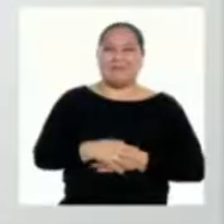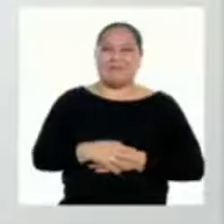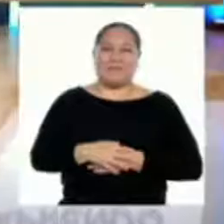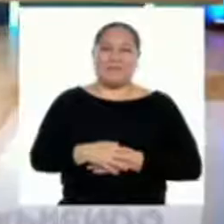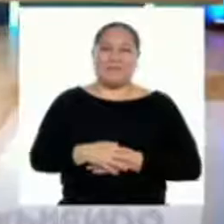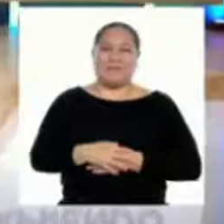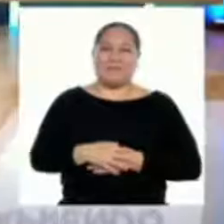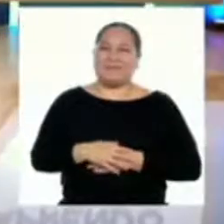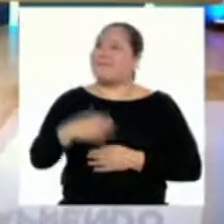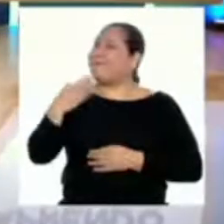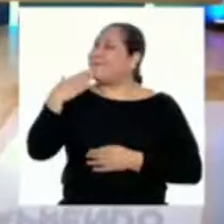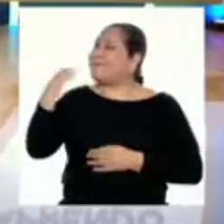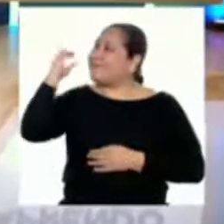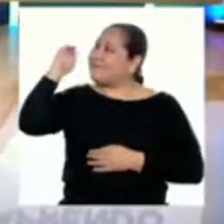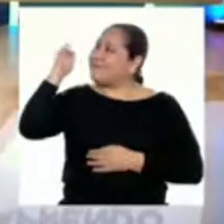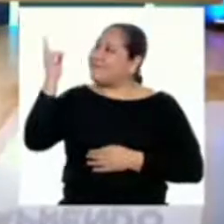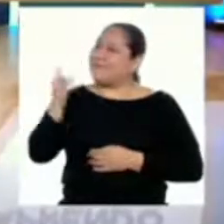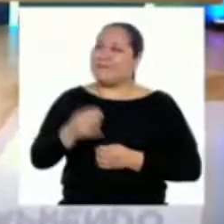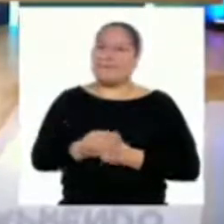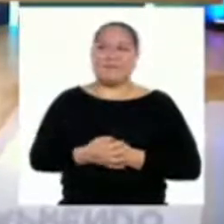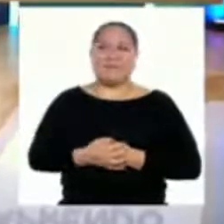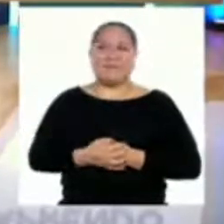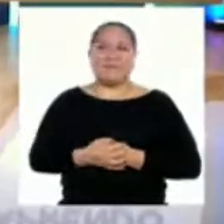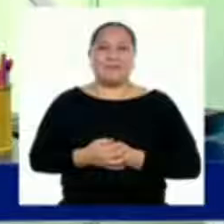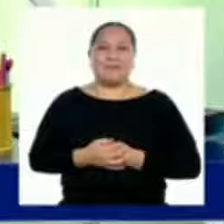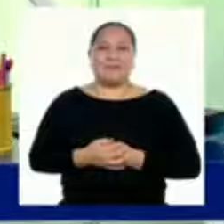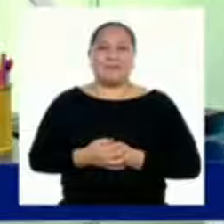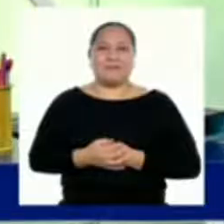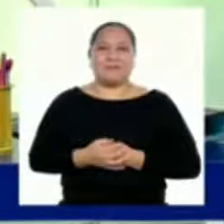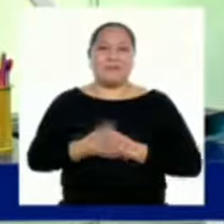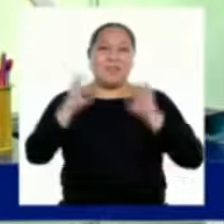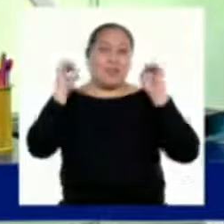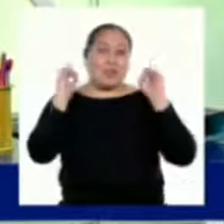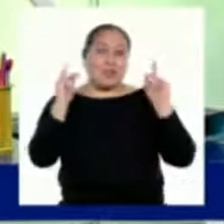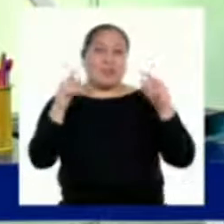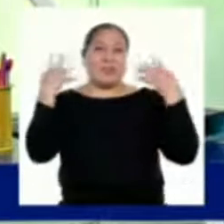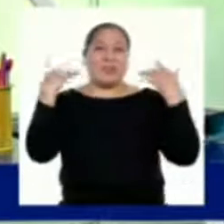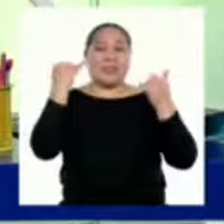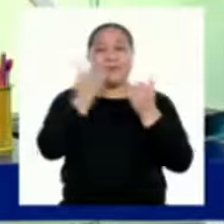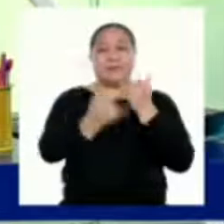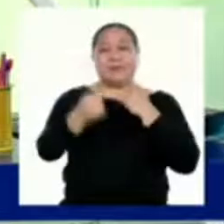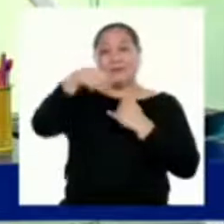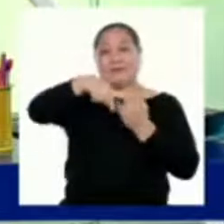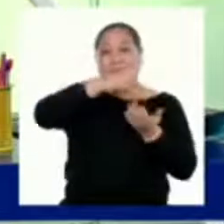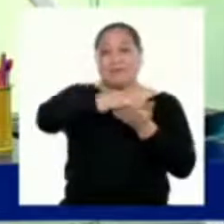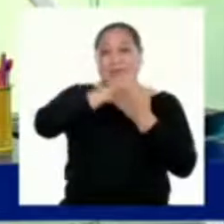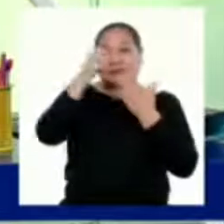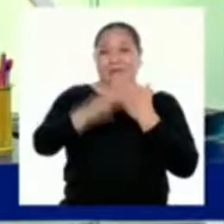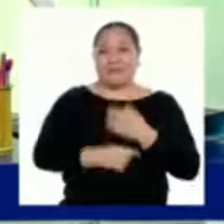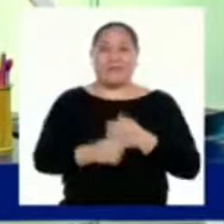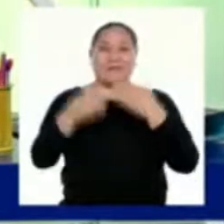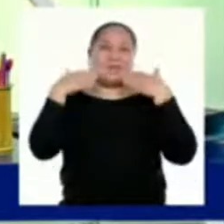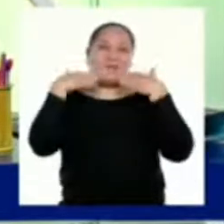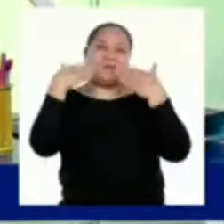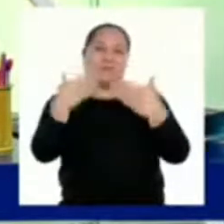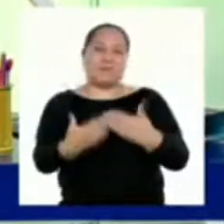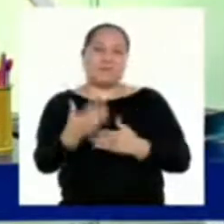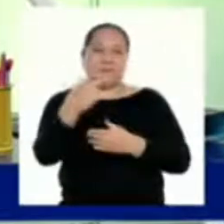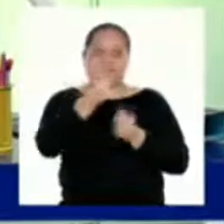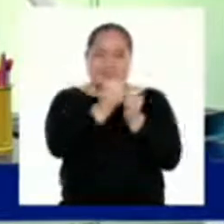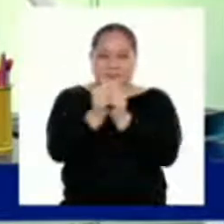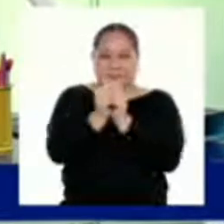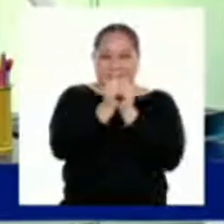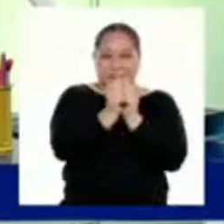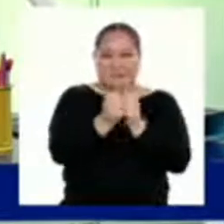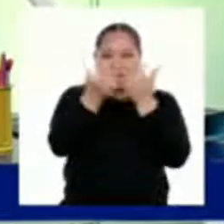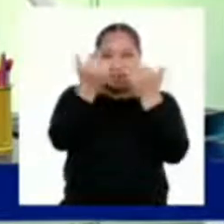Gracias profesora Bueno hemos llegado al final del programa muchísimas gracias por estar con nosotros el